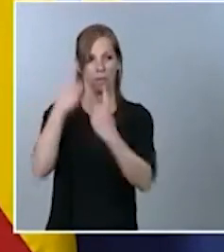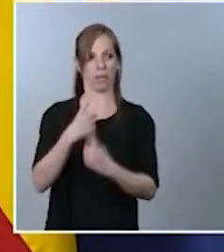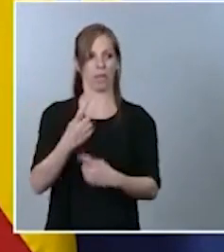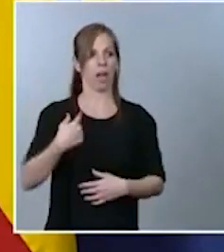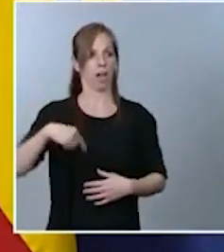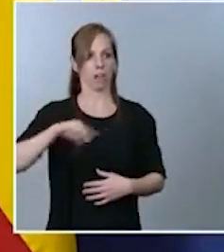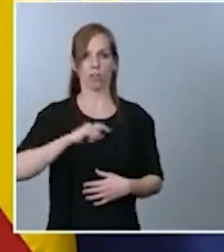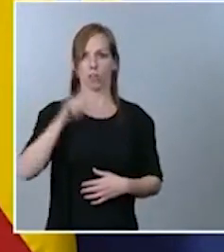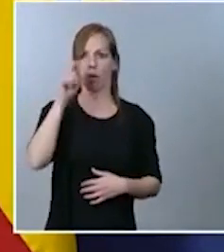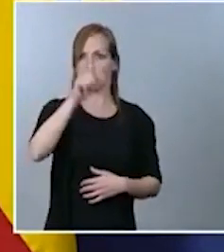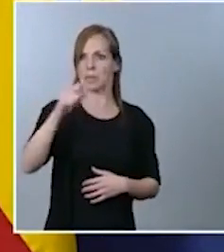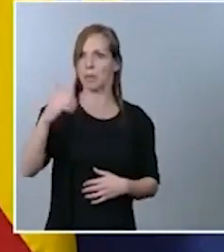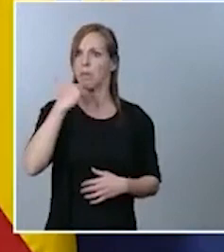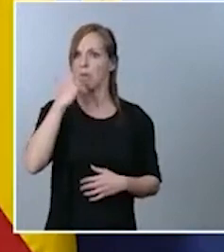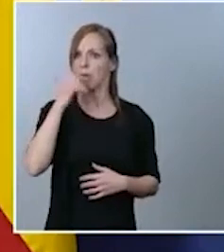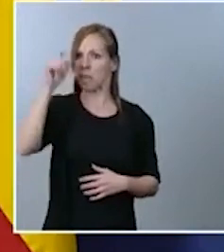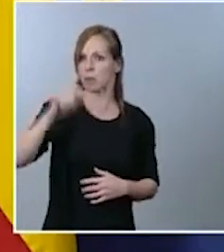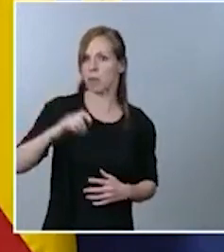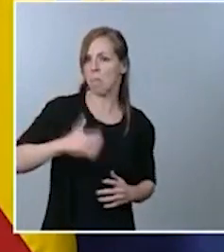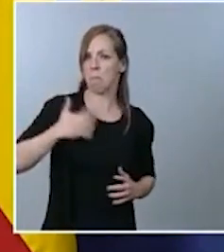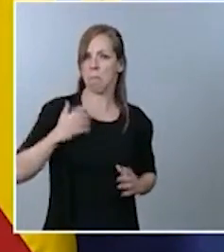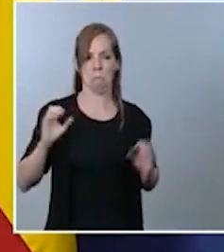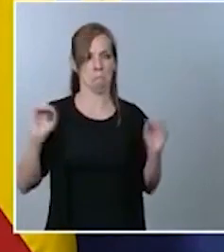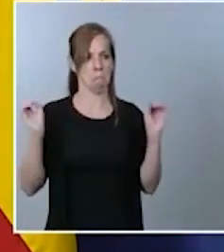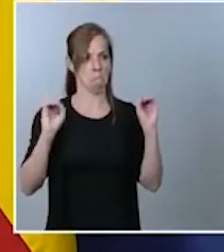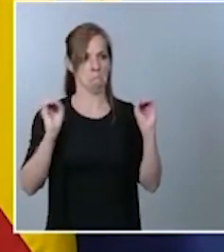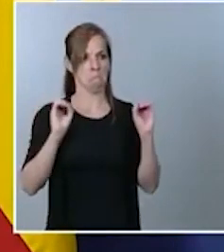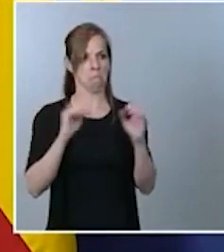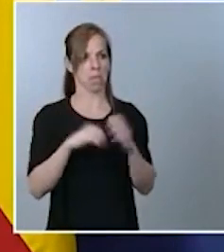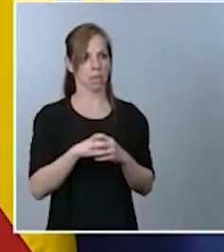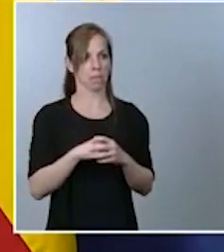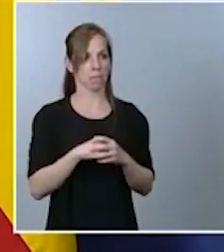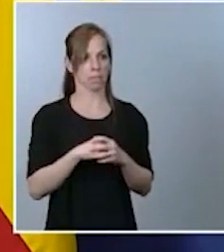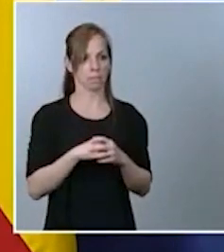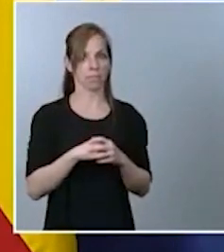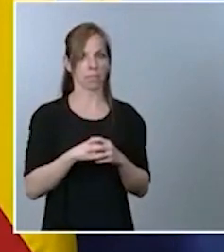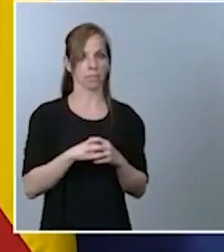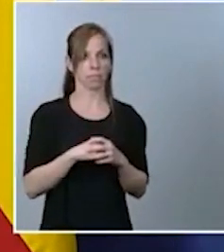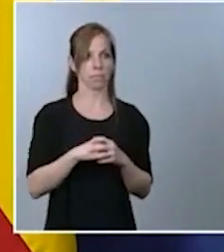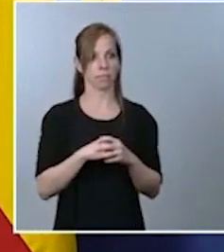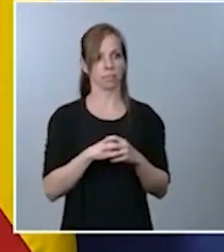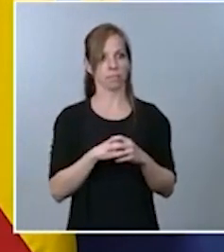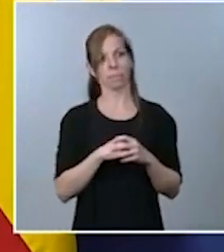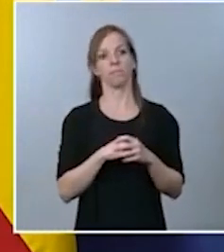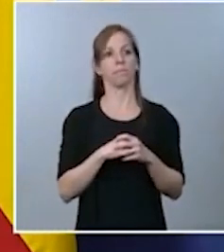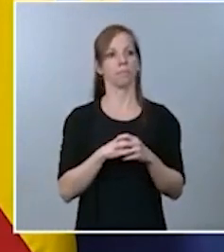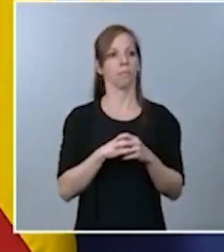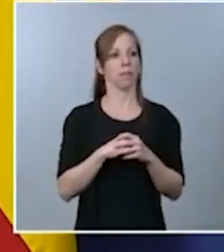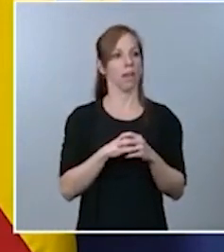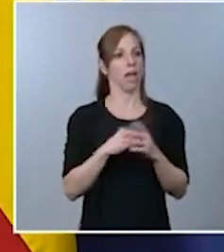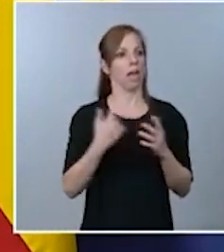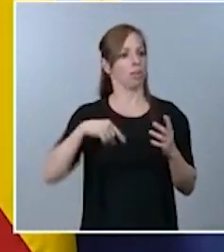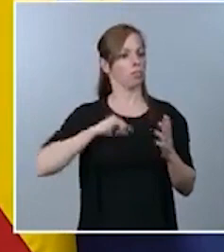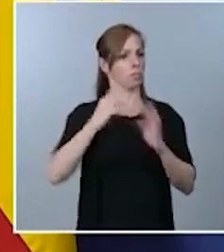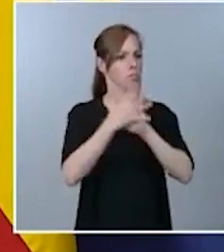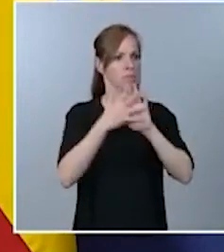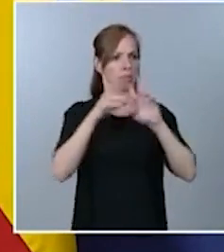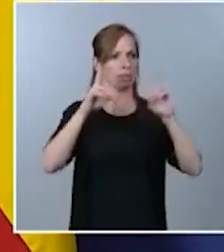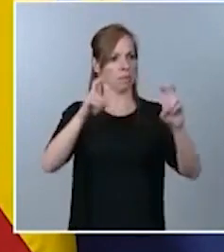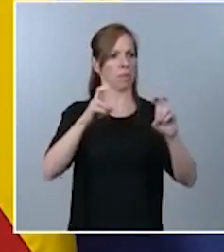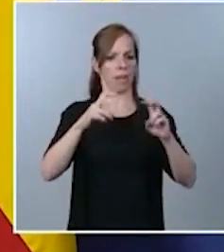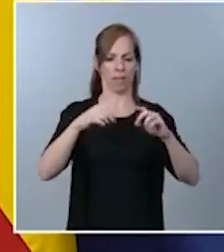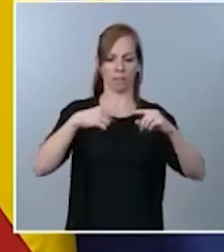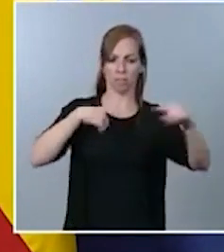reforma se ha basado en los principios fundamentales tanto en lo que hace referencia a la circulación en vías interurbanas como en las